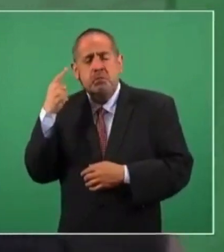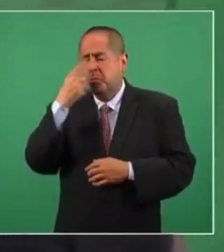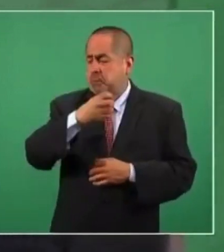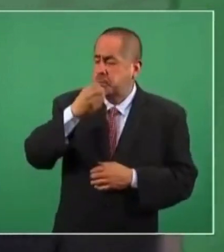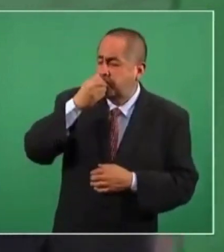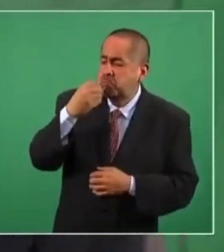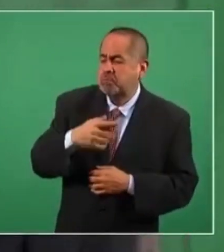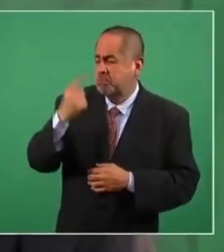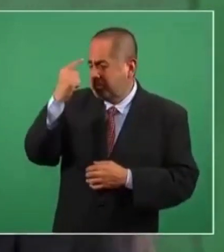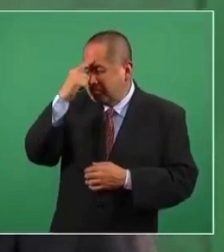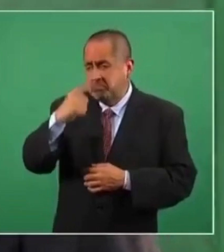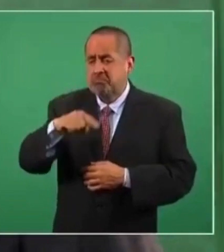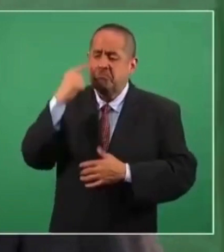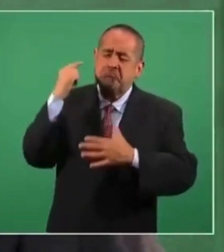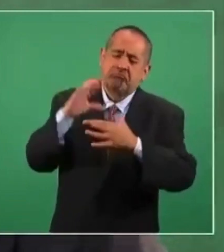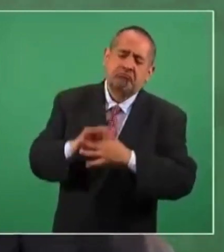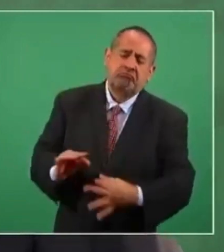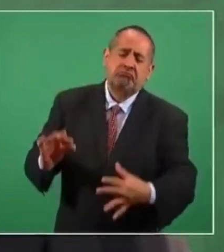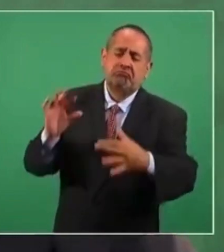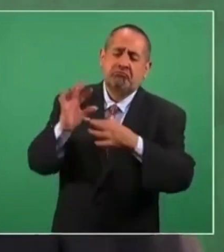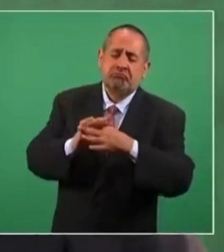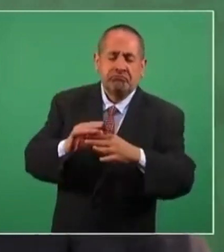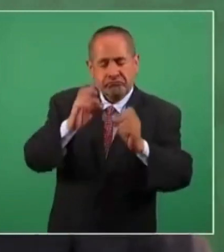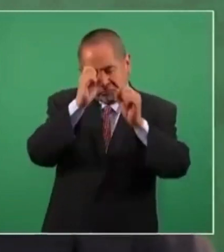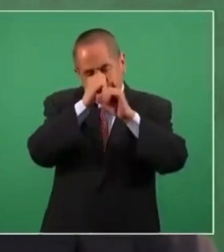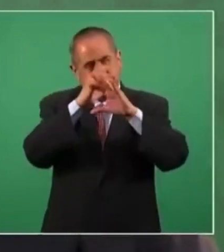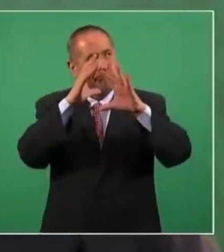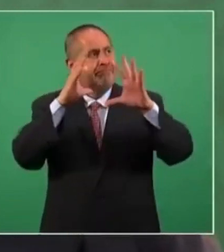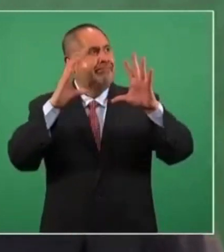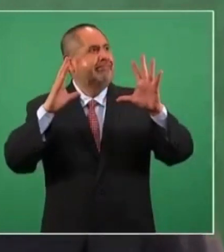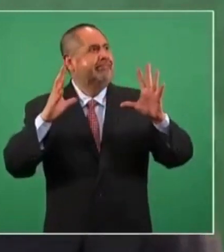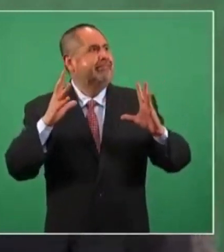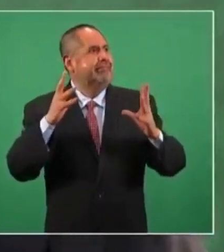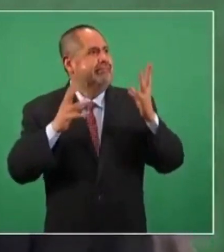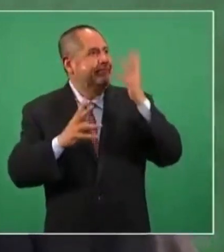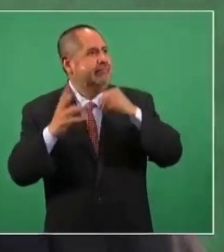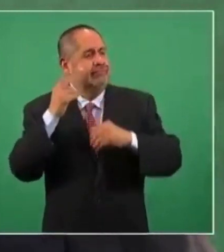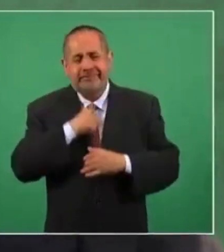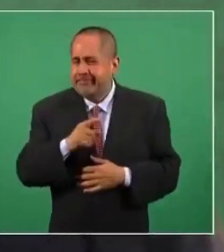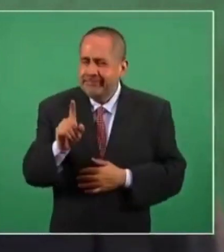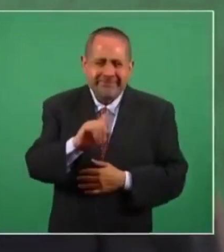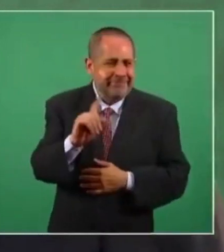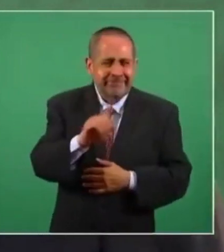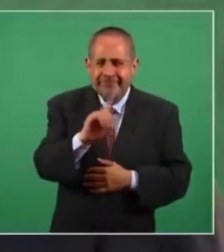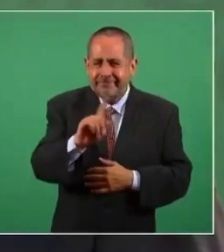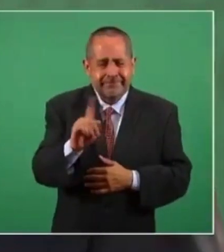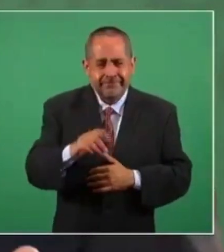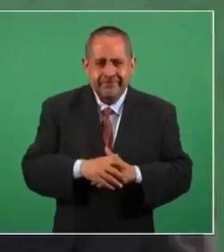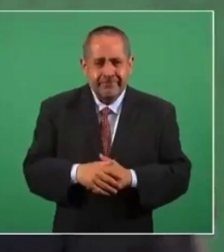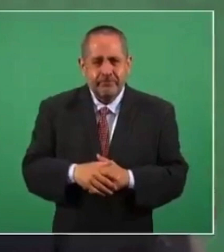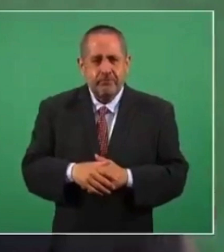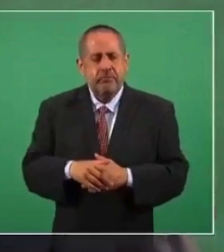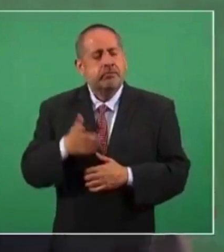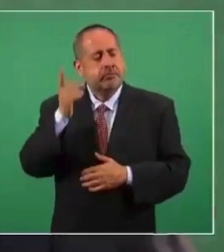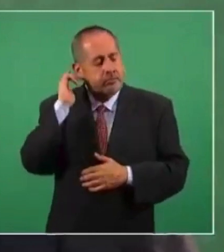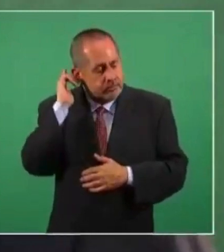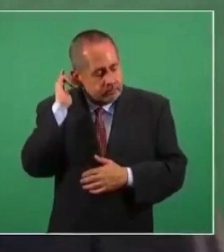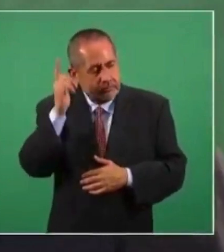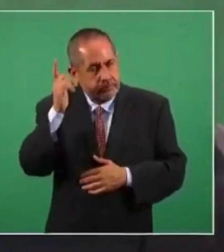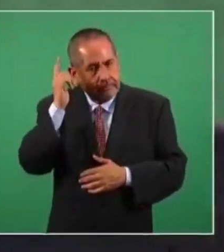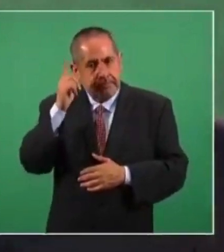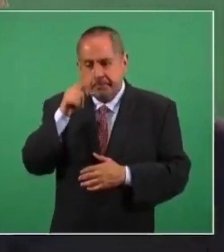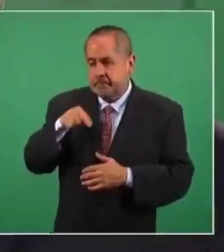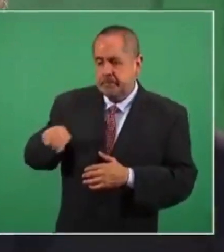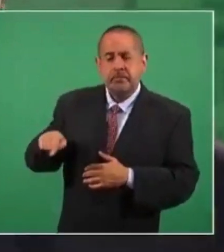color de rosa, que no es así, que yo sí espero que ellos